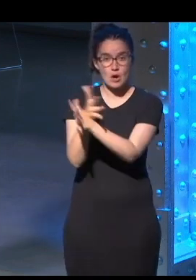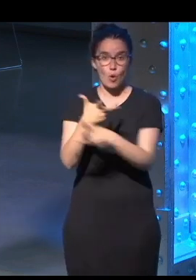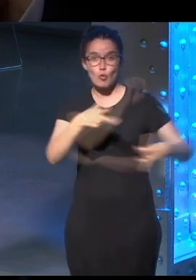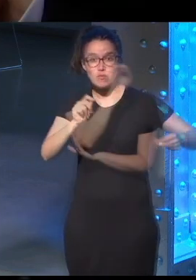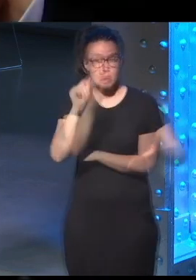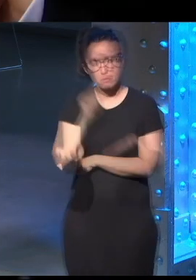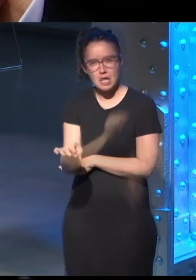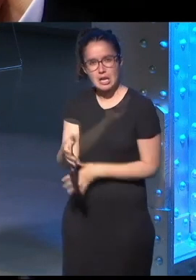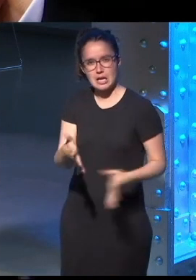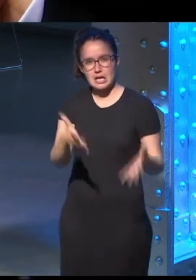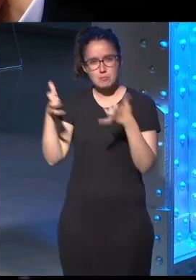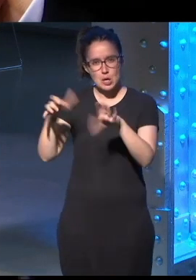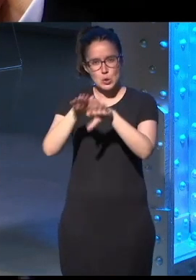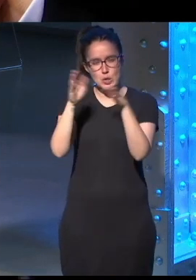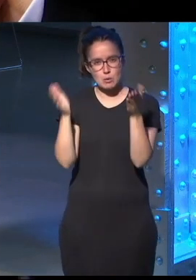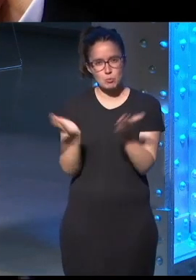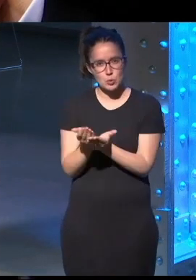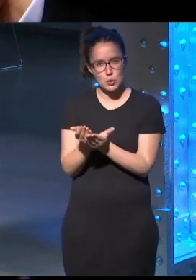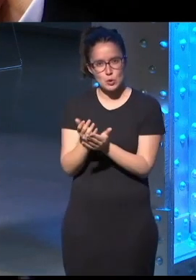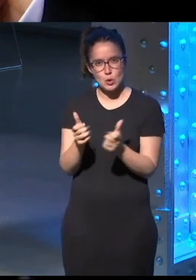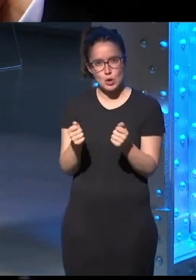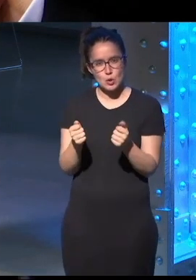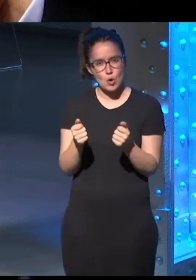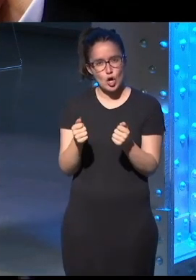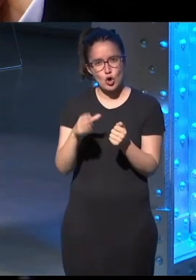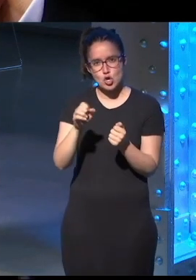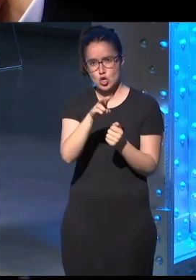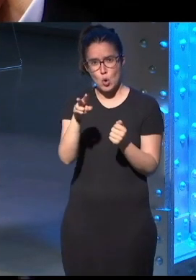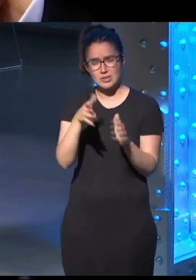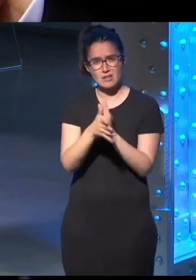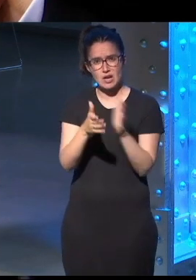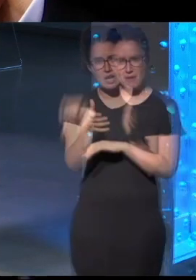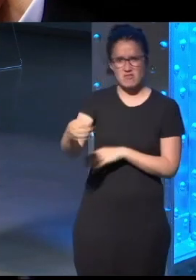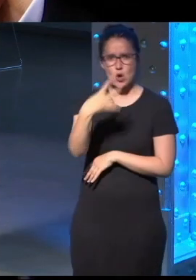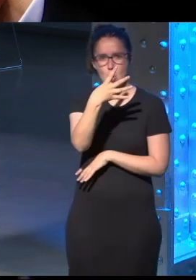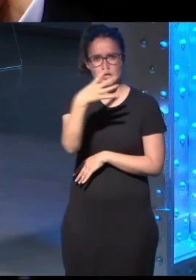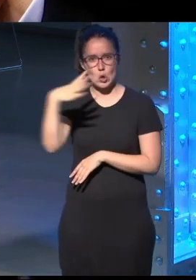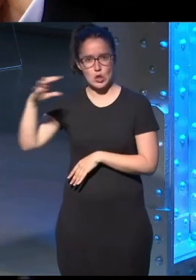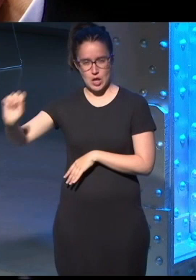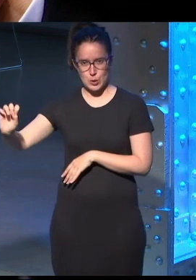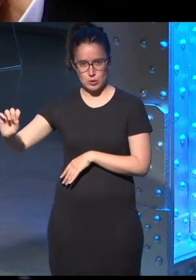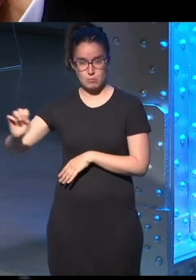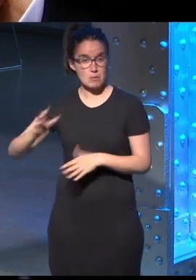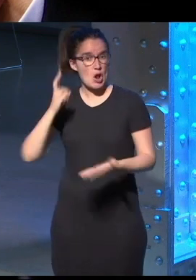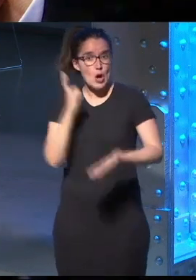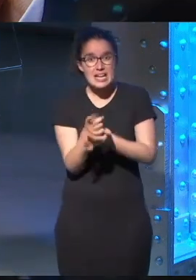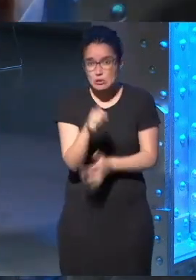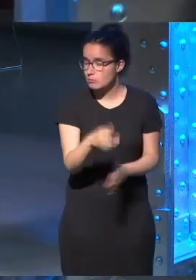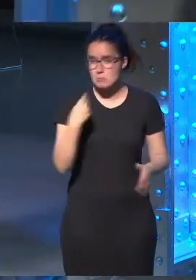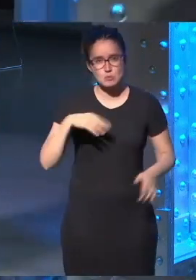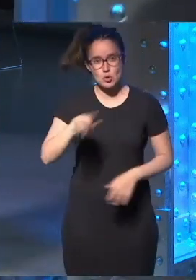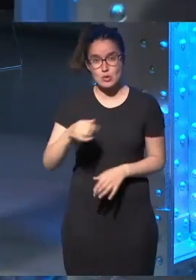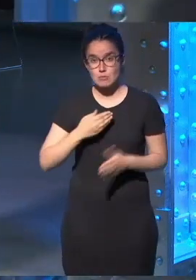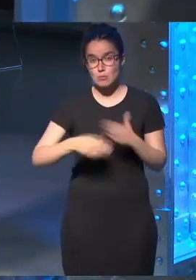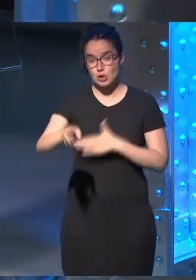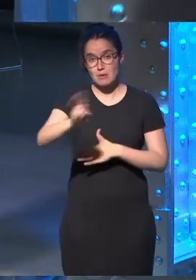al campeón del mundo del juego Go, que es el juego más complejo de mesa. Pero el reto no está ahí, es que la siguiente